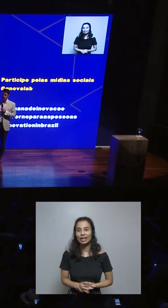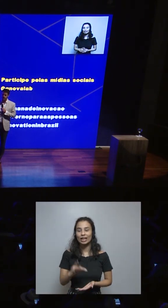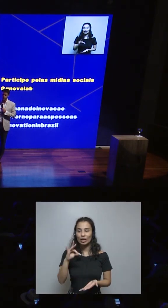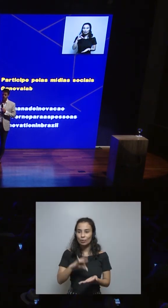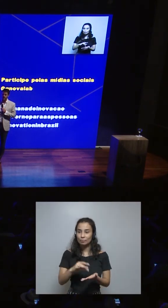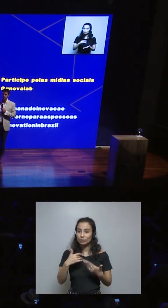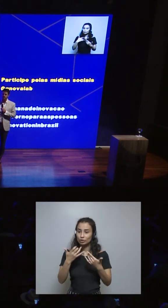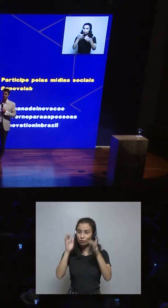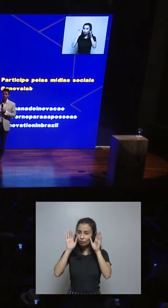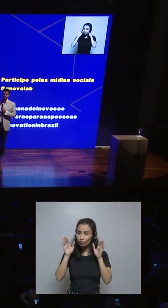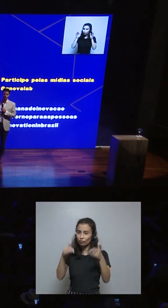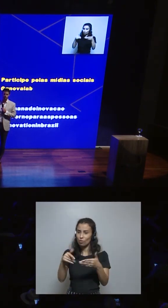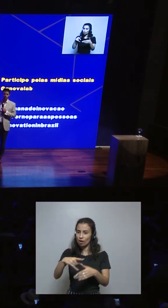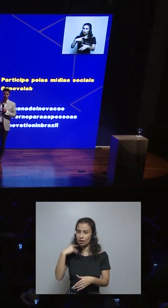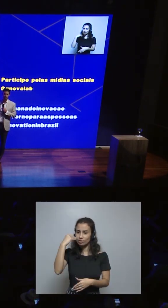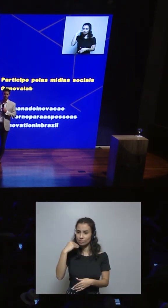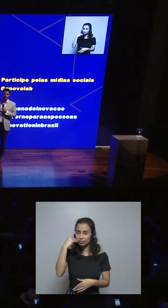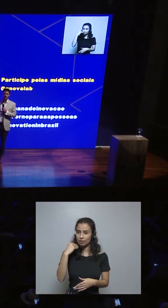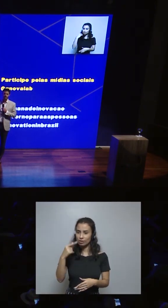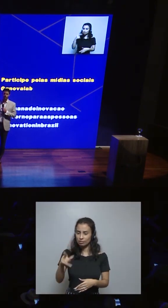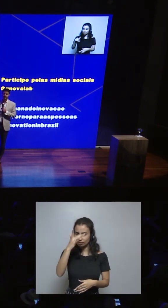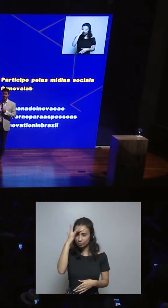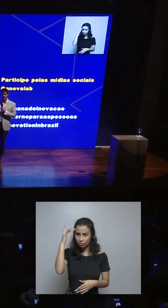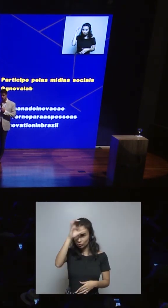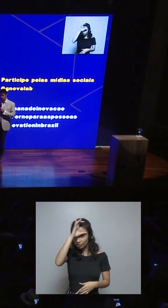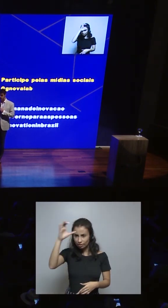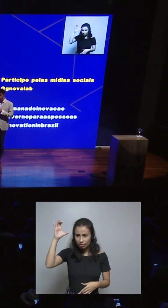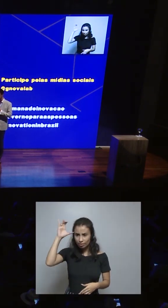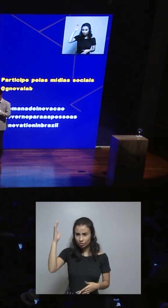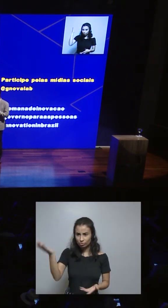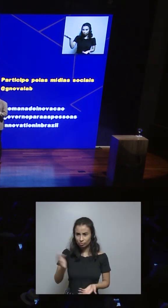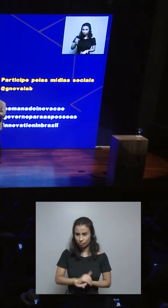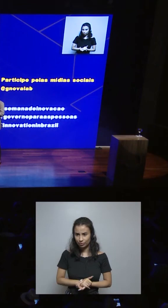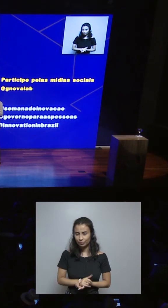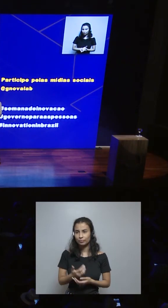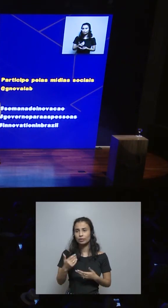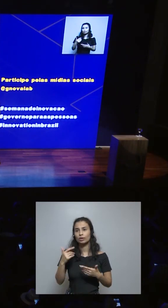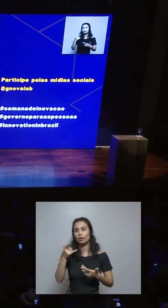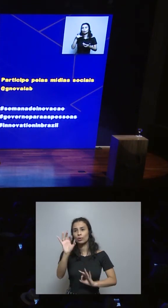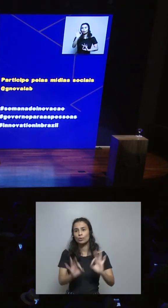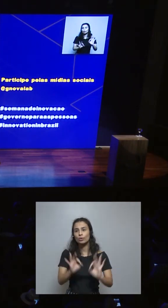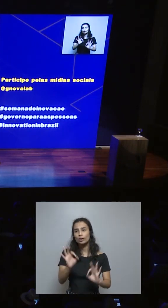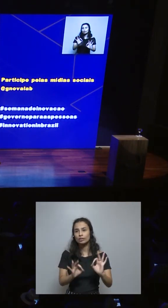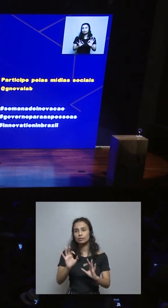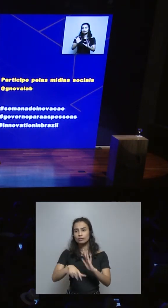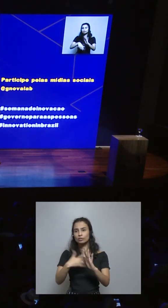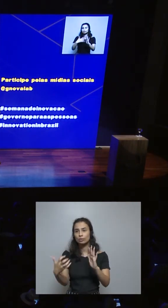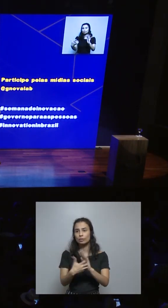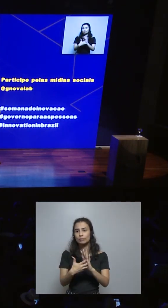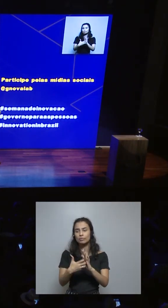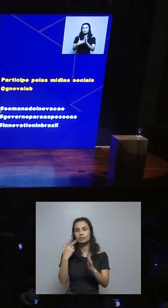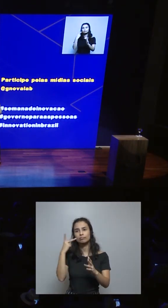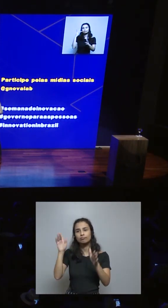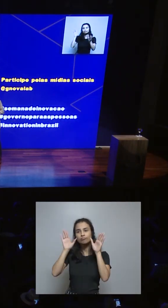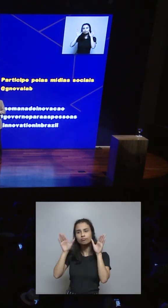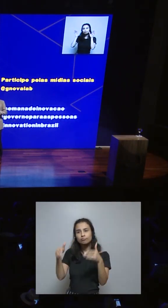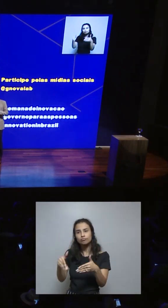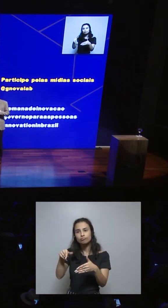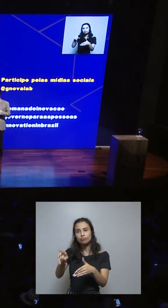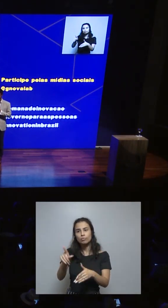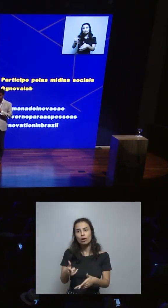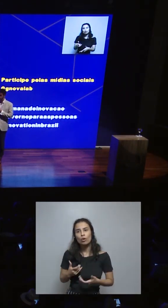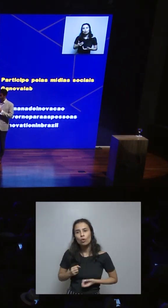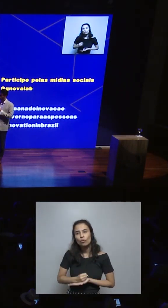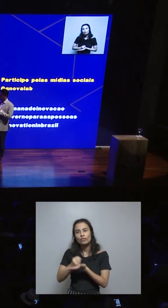nuestra experiencia enfocada en el usuario, organizando la empresa dirigida a